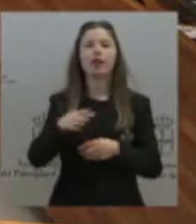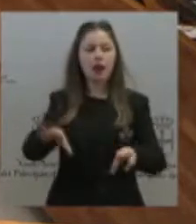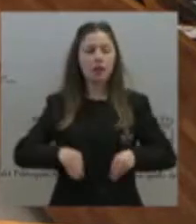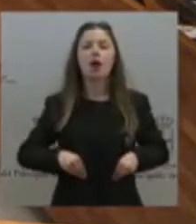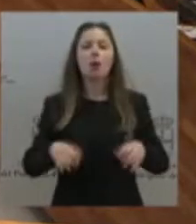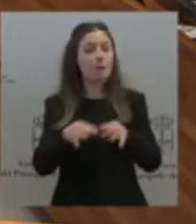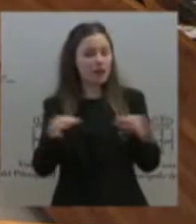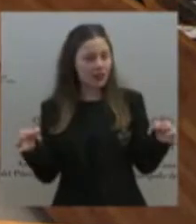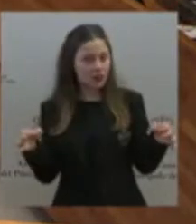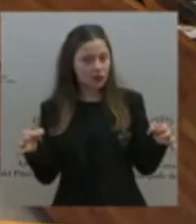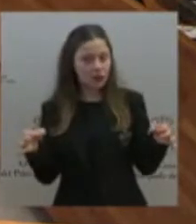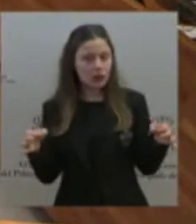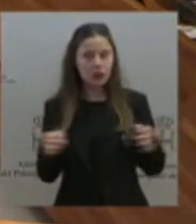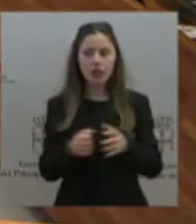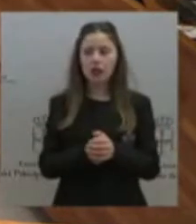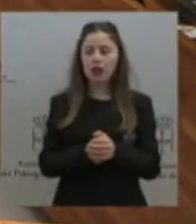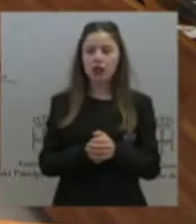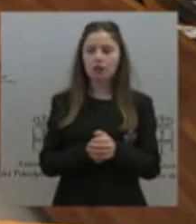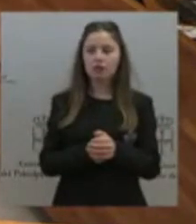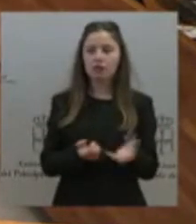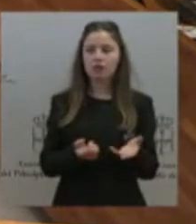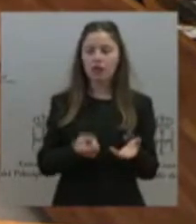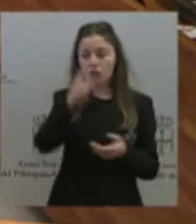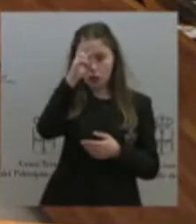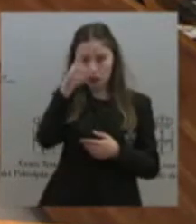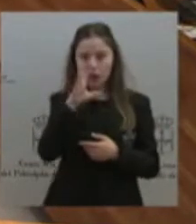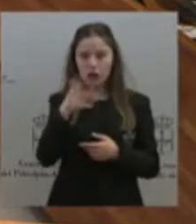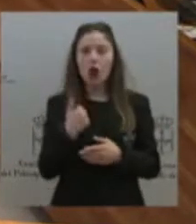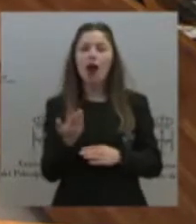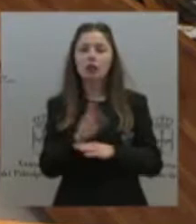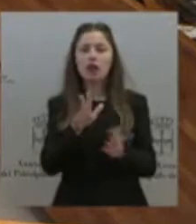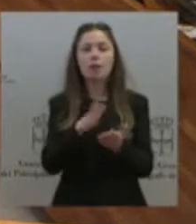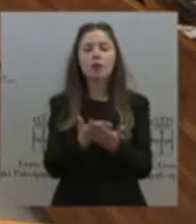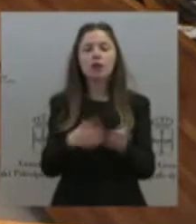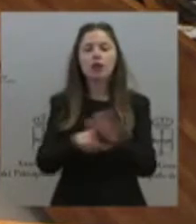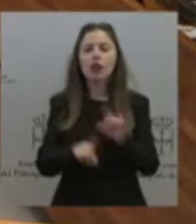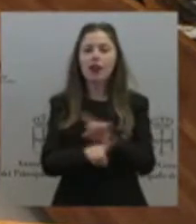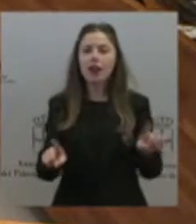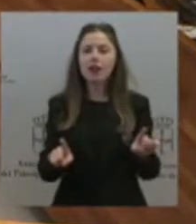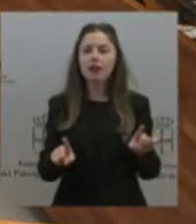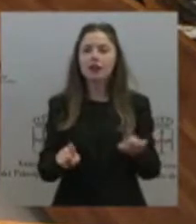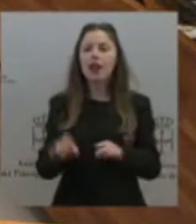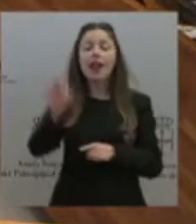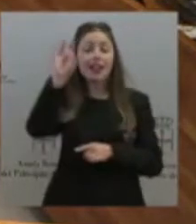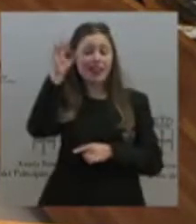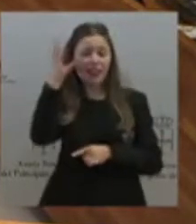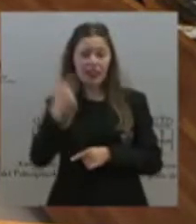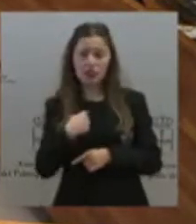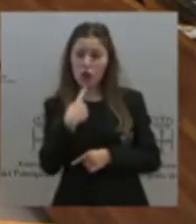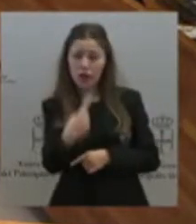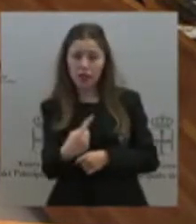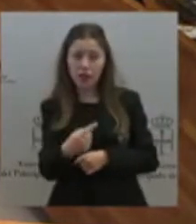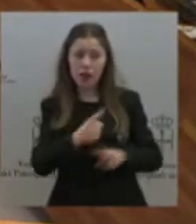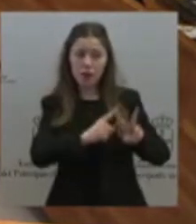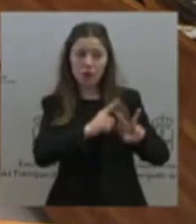No se preocupe que yo a continuación presente una PNL en donde la cantidad de sandeces que voy a decir para Vox va a ser enorme. Son tres folios